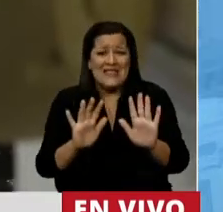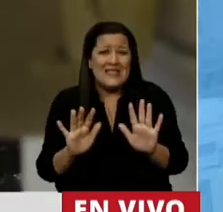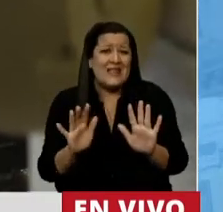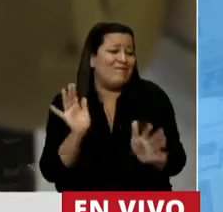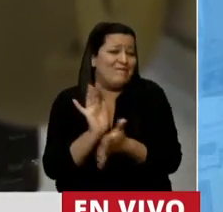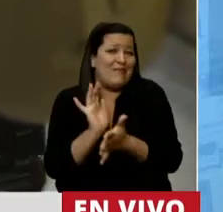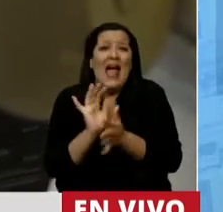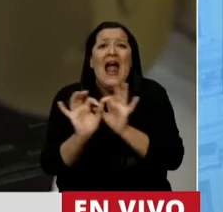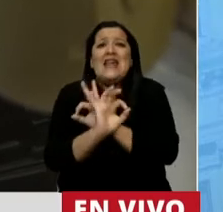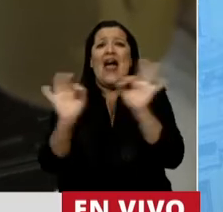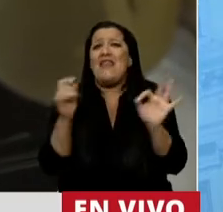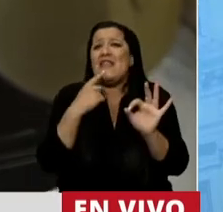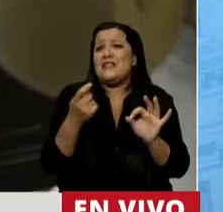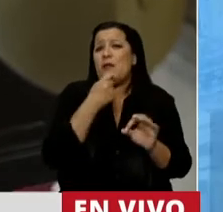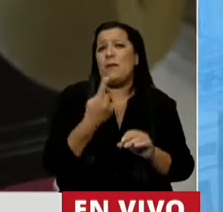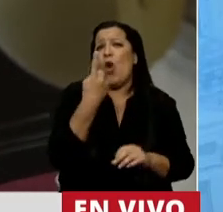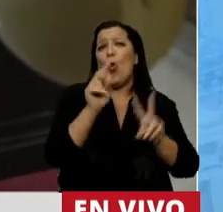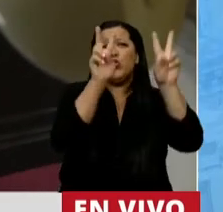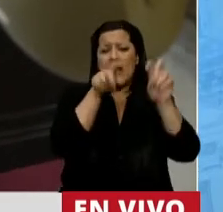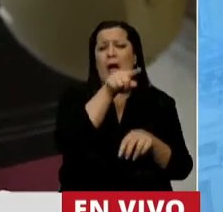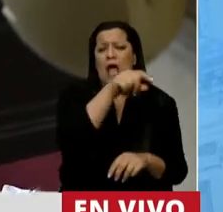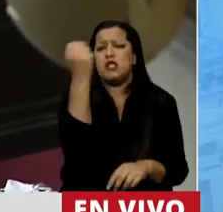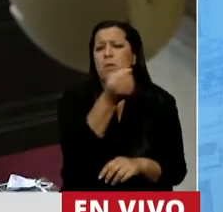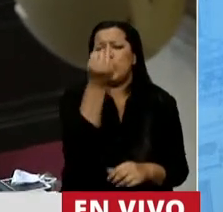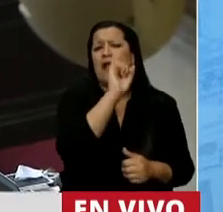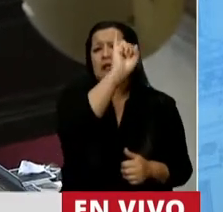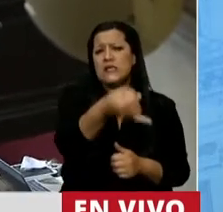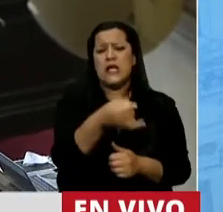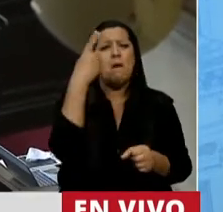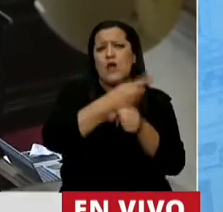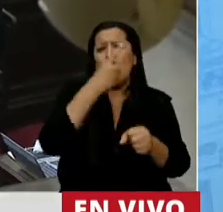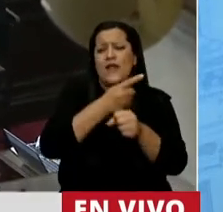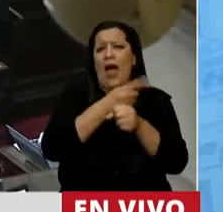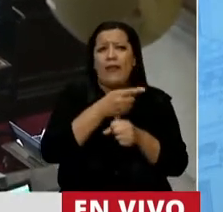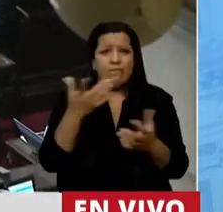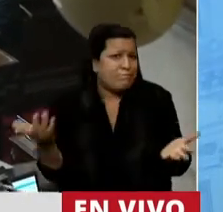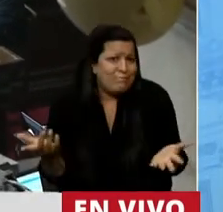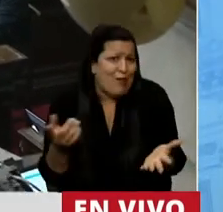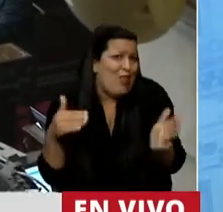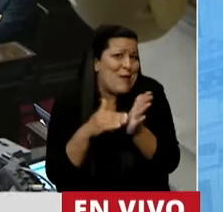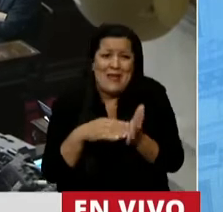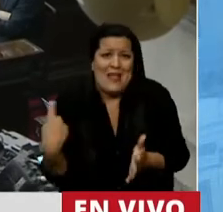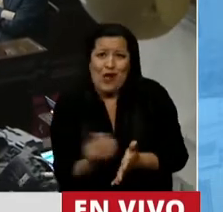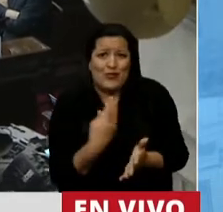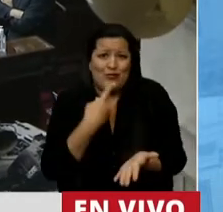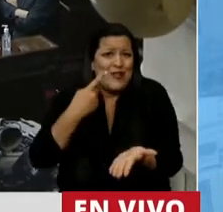Nadie nos dice que un tema es prioritario y oportuno porque sí. Lo construimos nosotros,